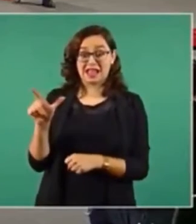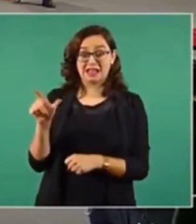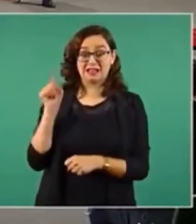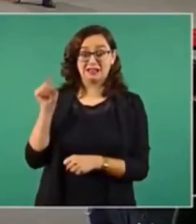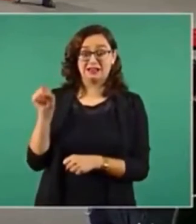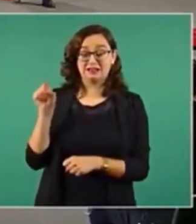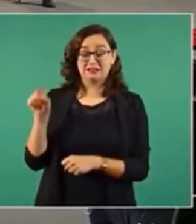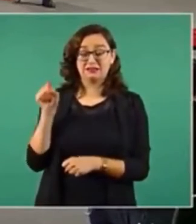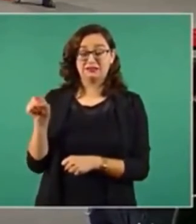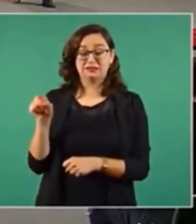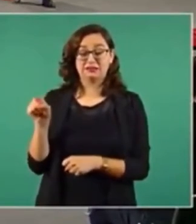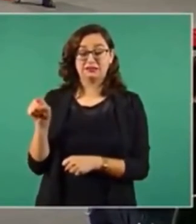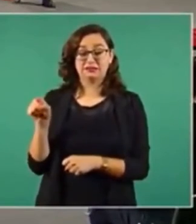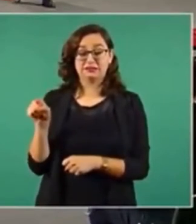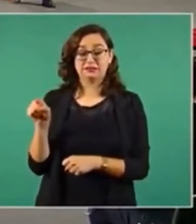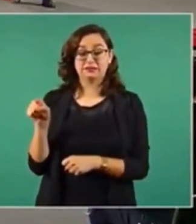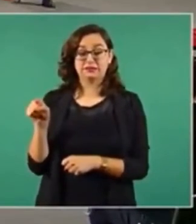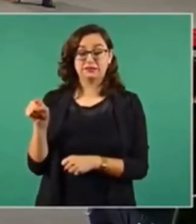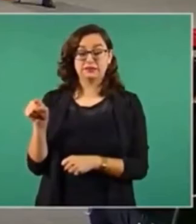con